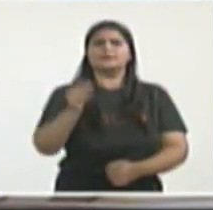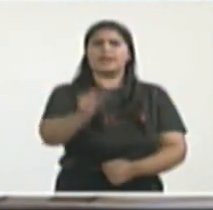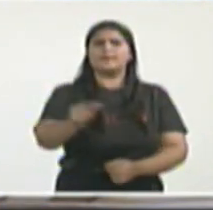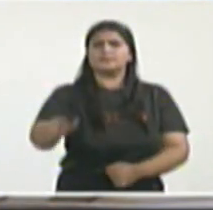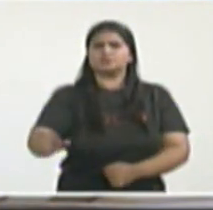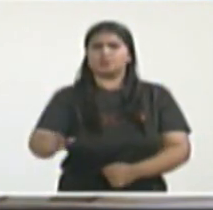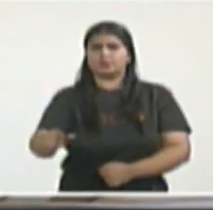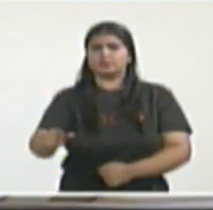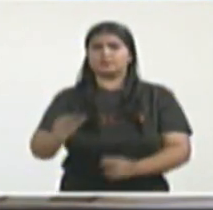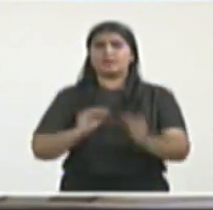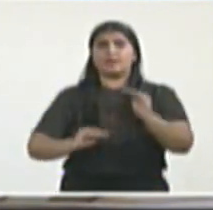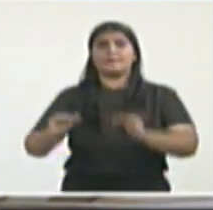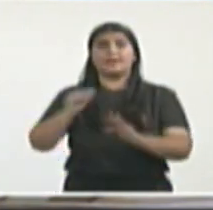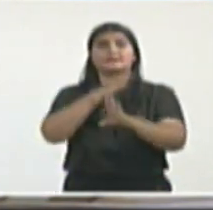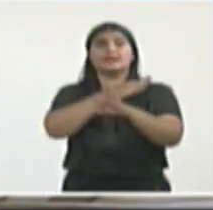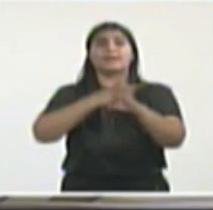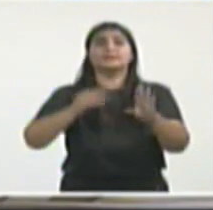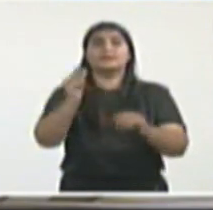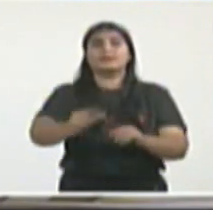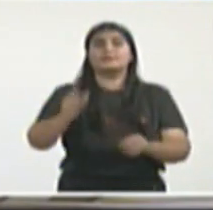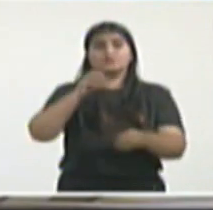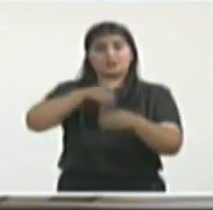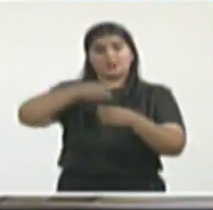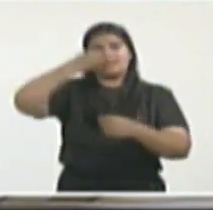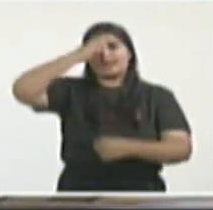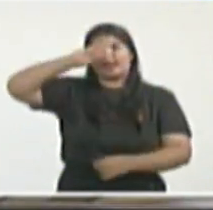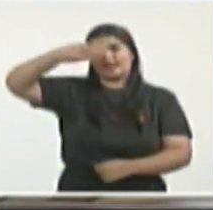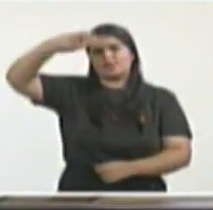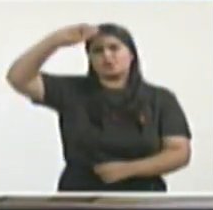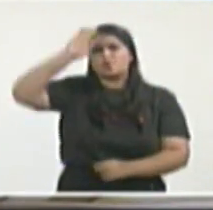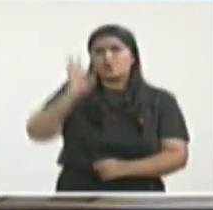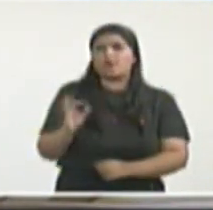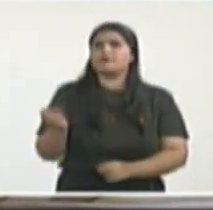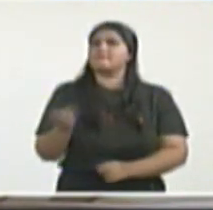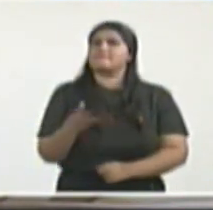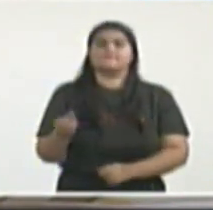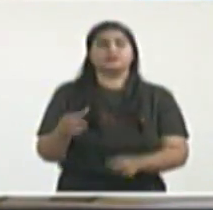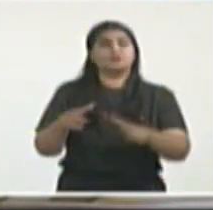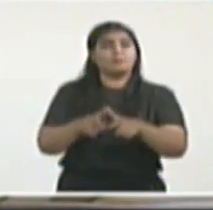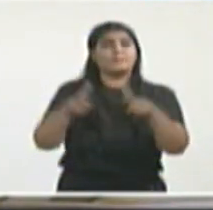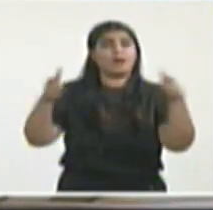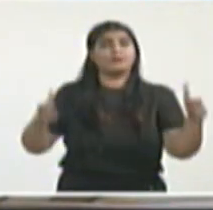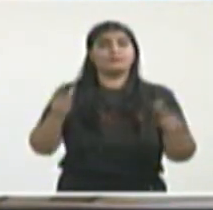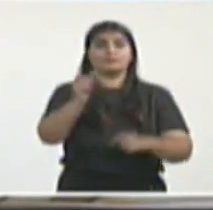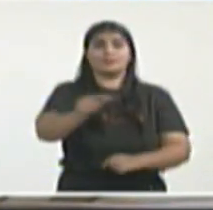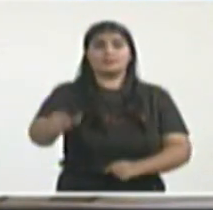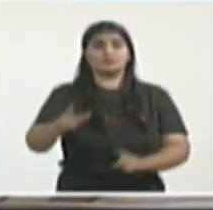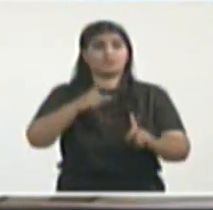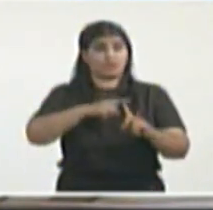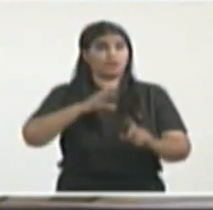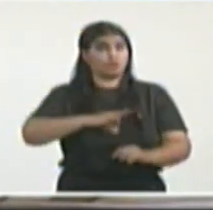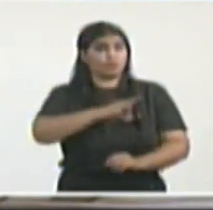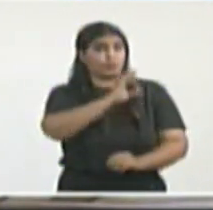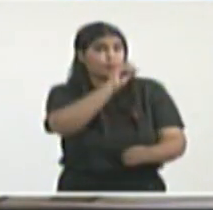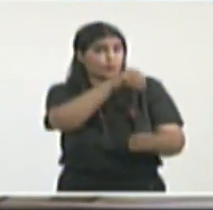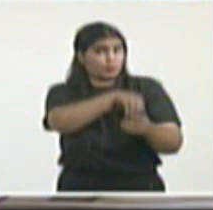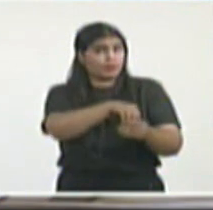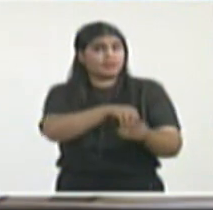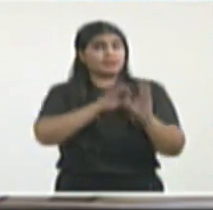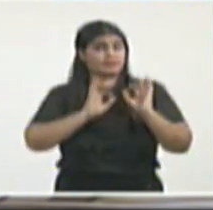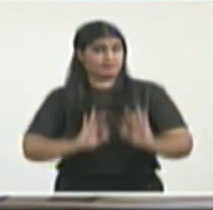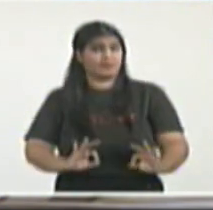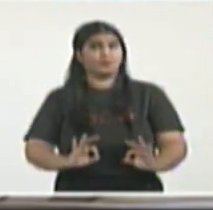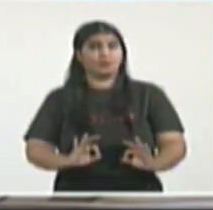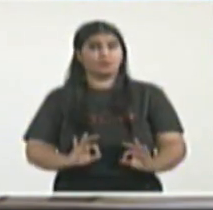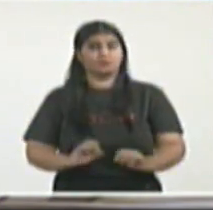esas cuentas estaban en Cuba cuando se sabe que eso es falso, que la inmensa mayoría de las cuentas que operaron esta campaña estaban y están